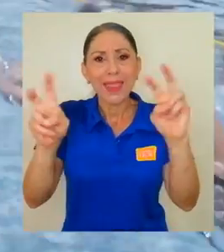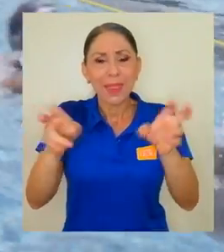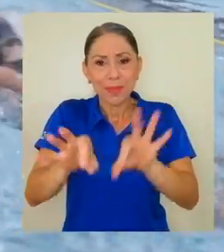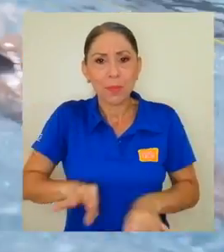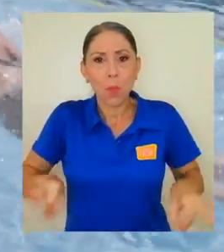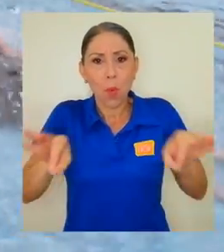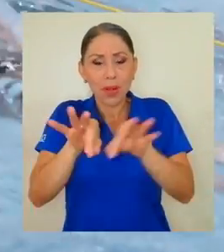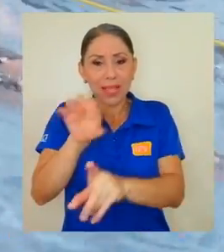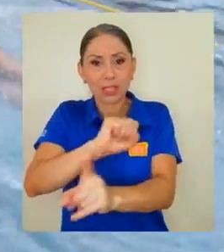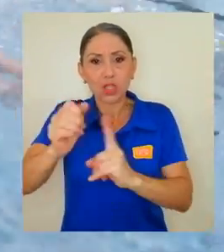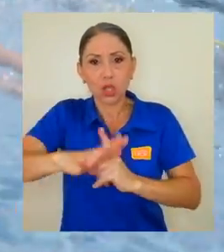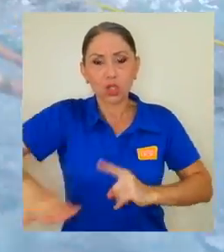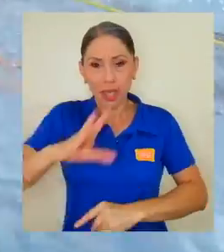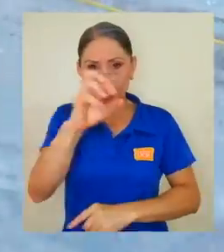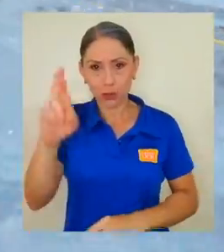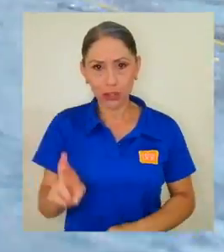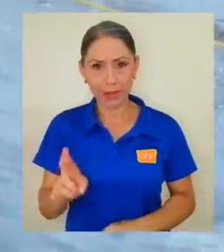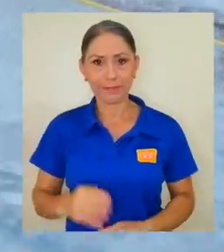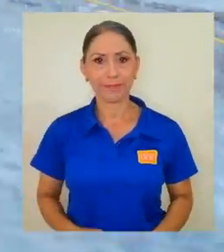de la sociedad costarricense.